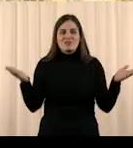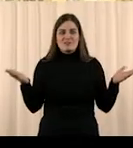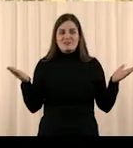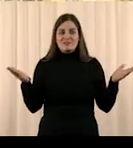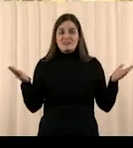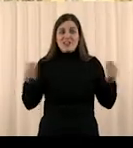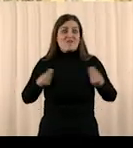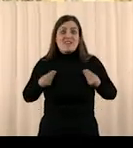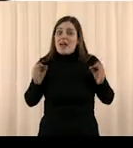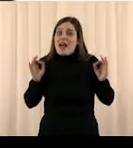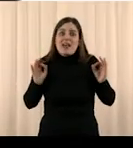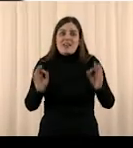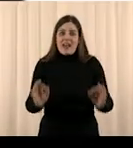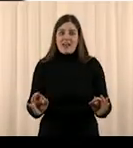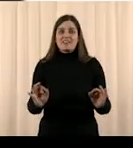consiste la vida.